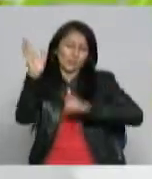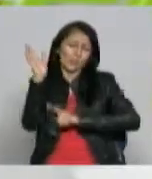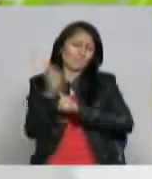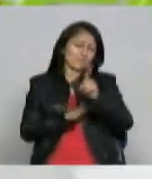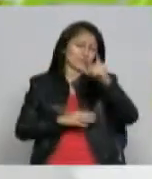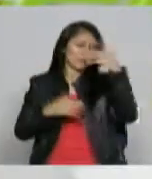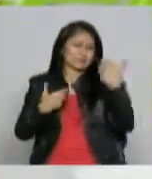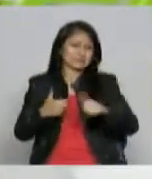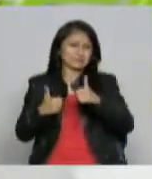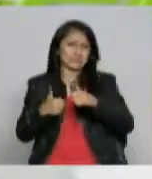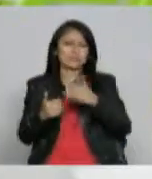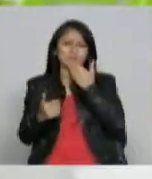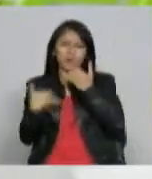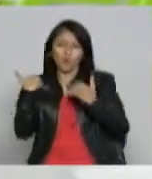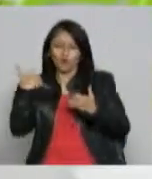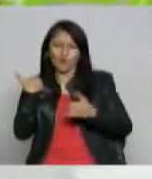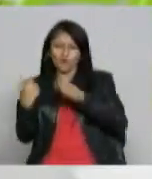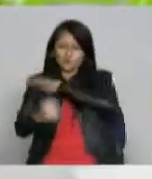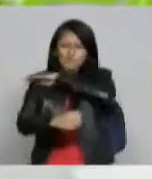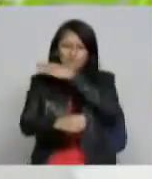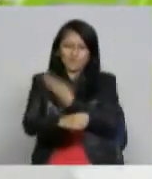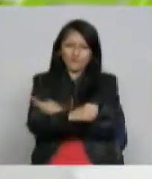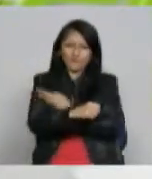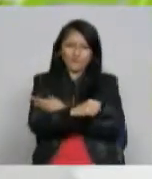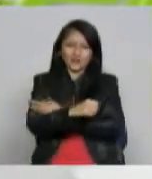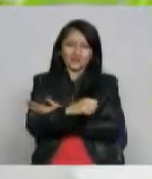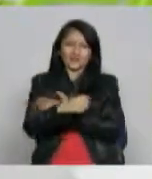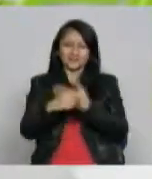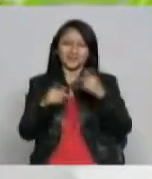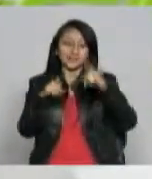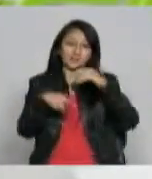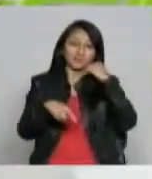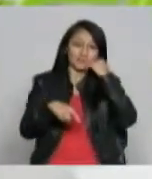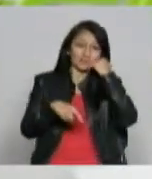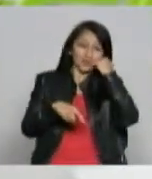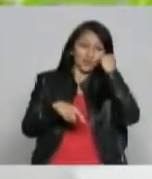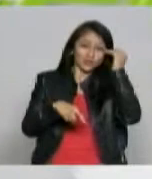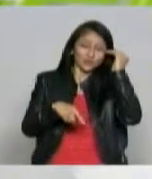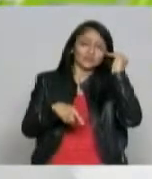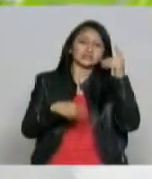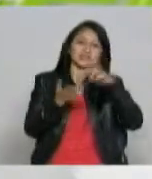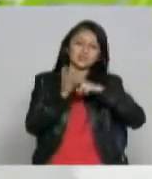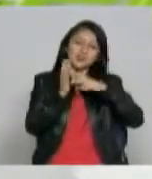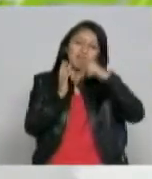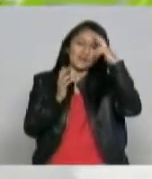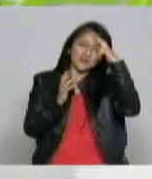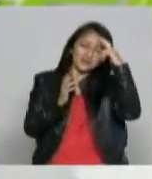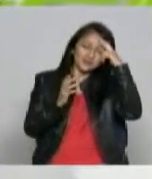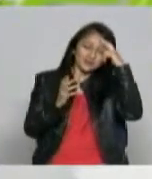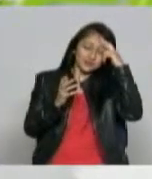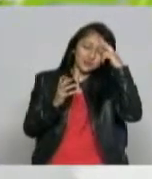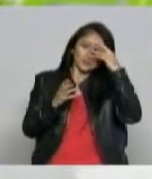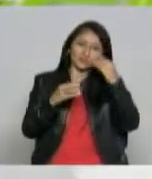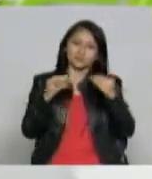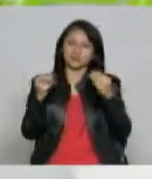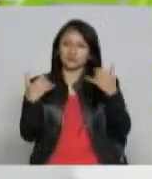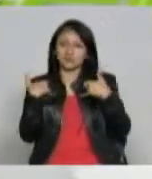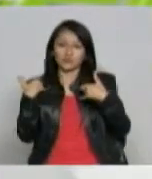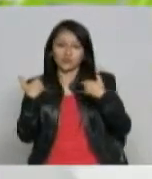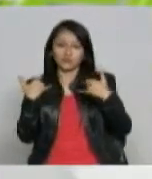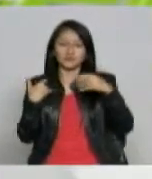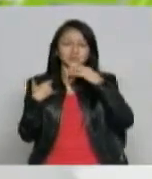capacidad pero digamos nosotros siempre lo hemos dicho la parte madura es mucho más racional y a veces